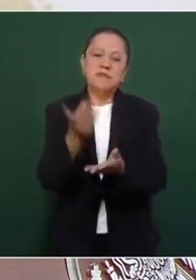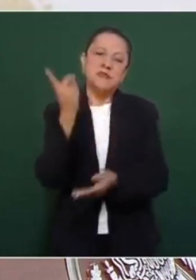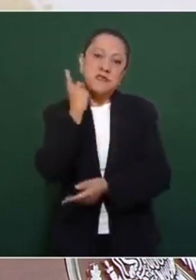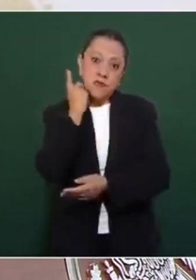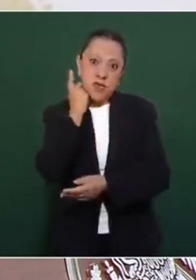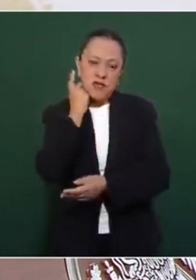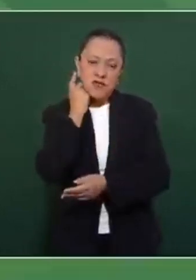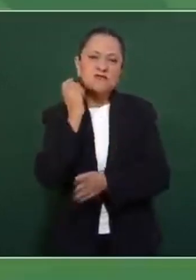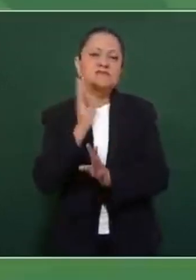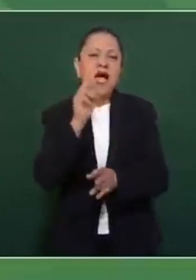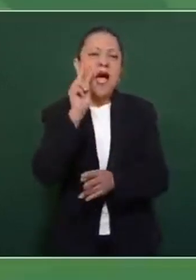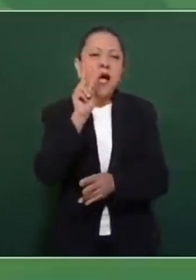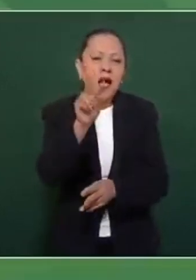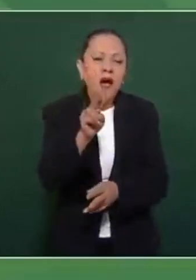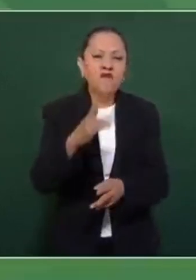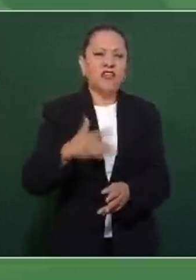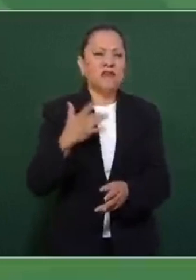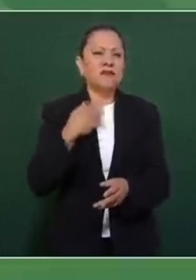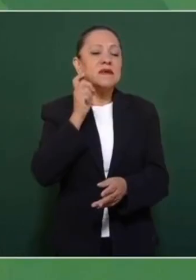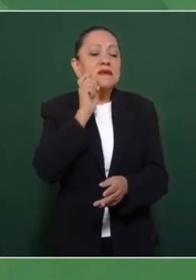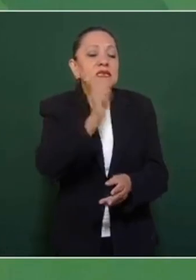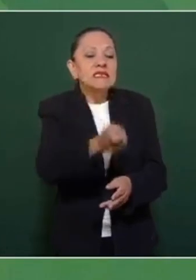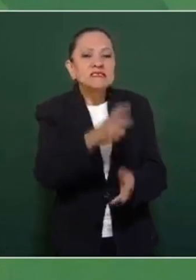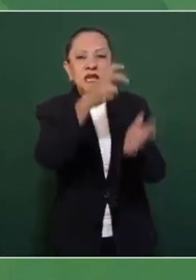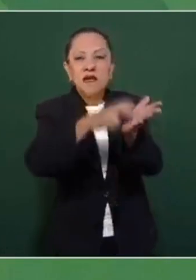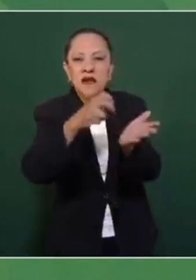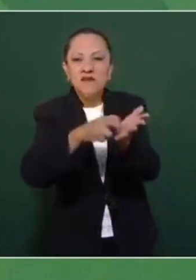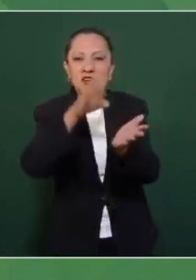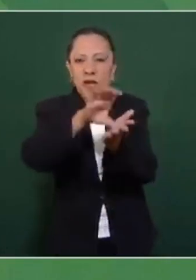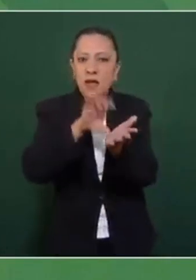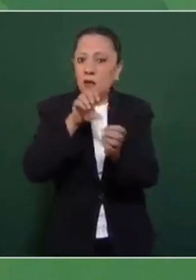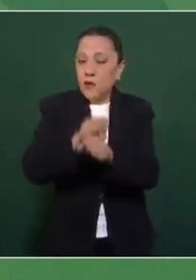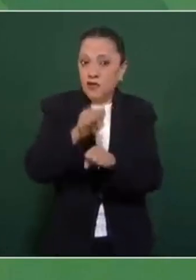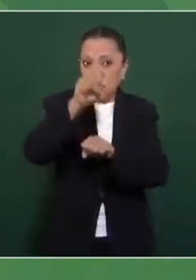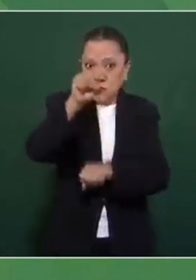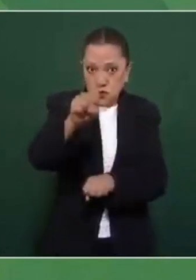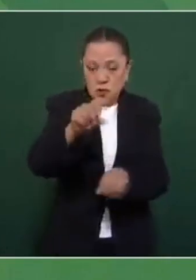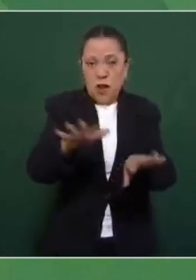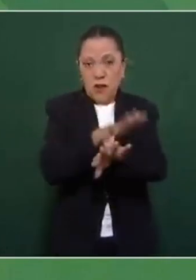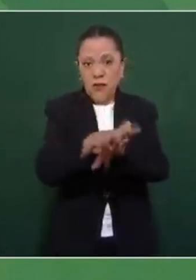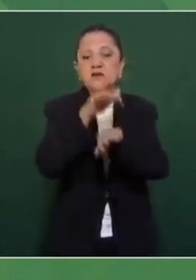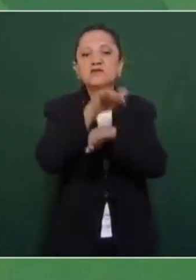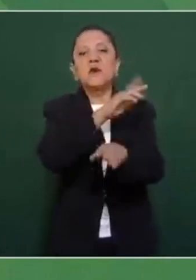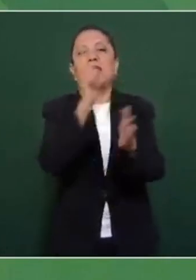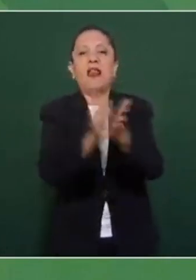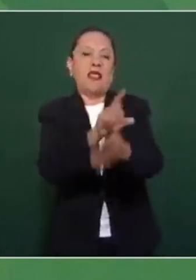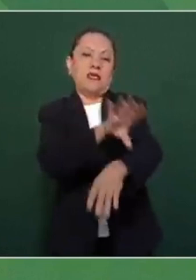reforma constitucional. Creo yo que es